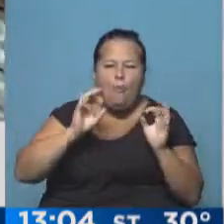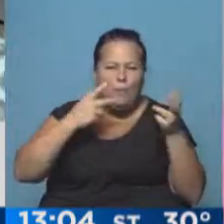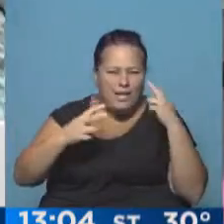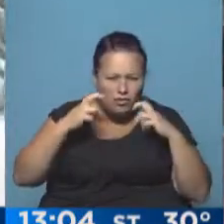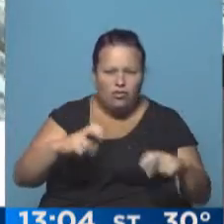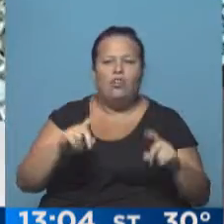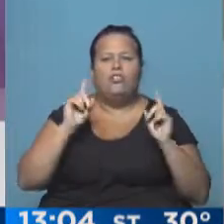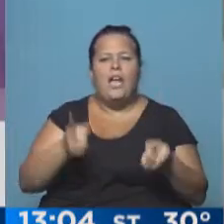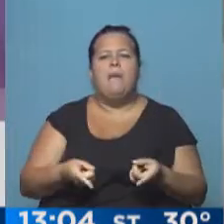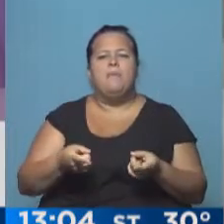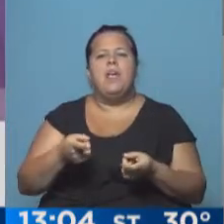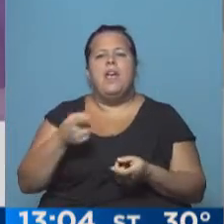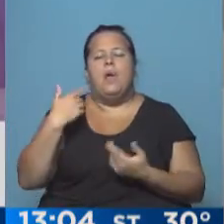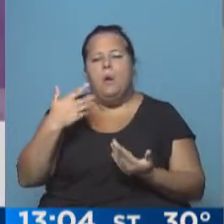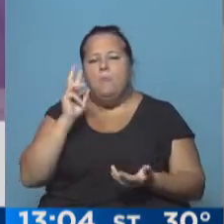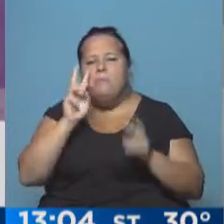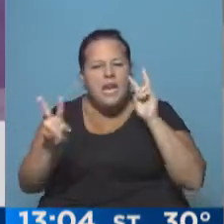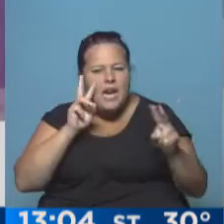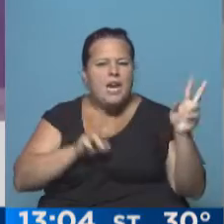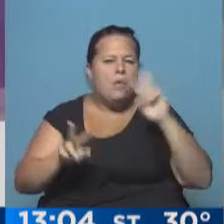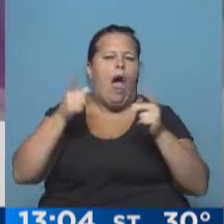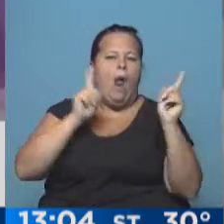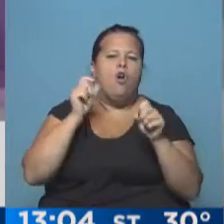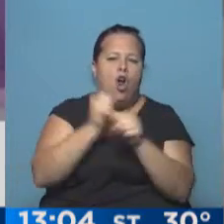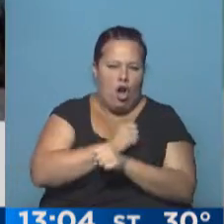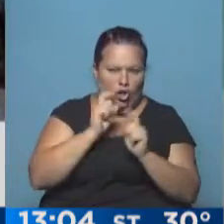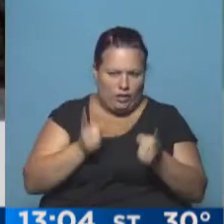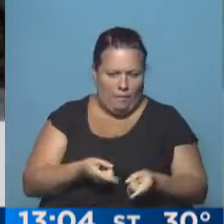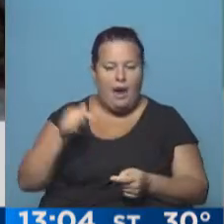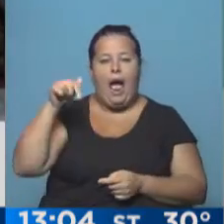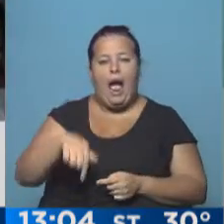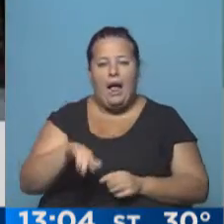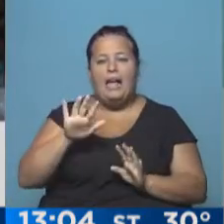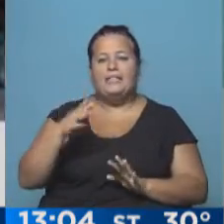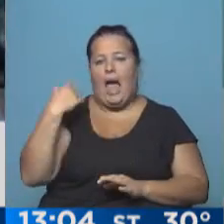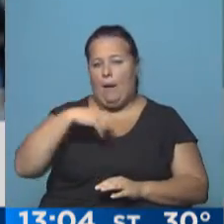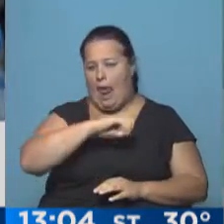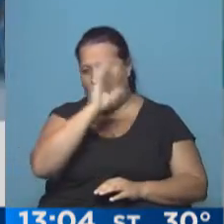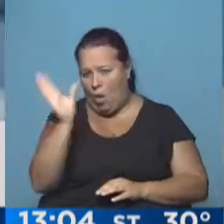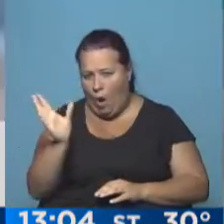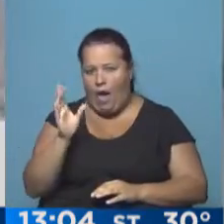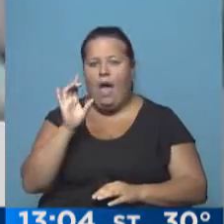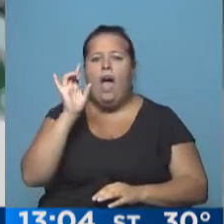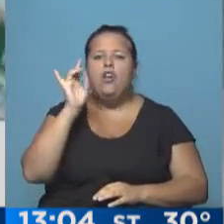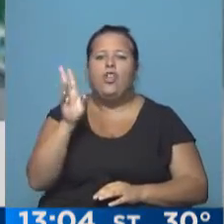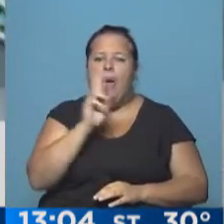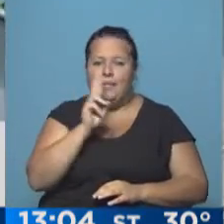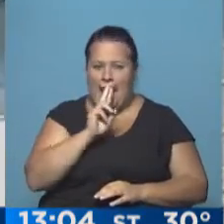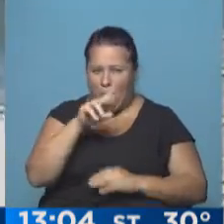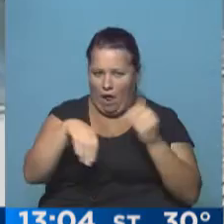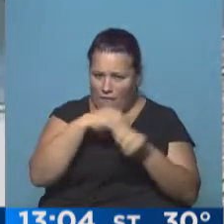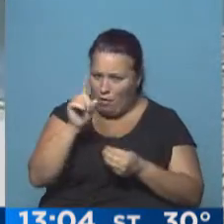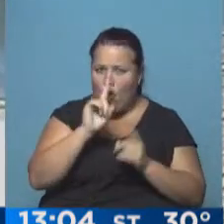tampoco sin poder observar y tampoco destruir. Aquí se encontraban en las horas de la madrugada, no solamente las mujeres de la